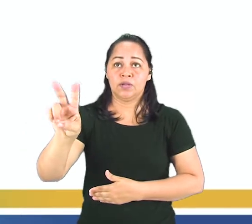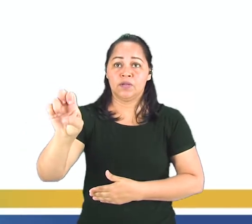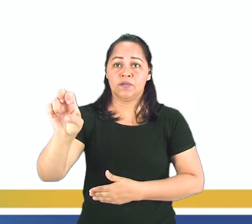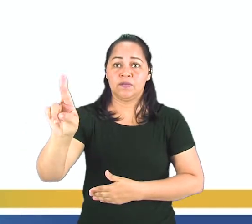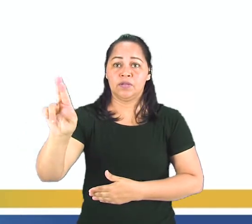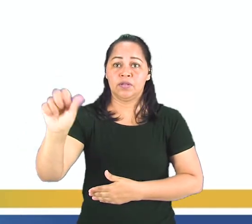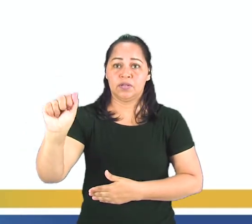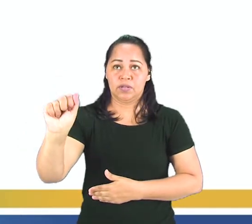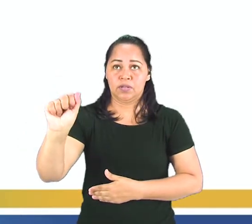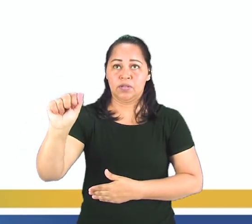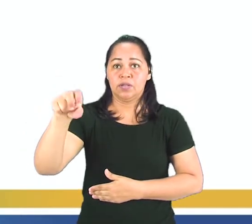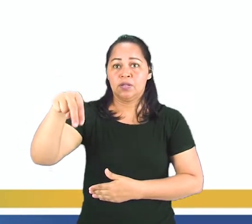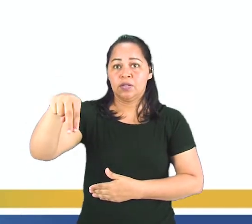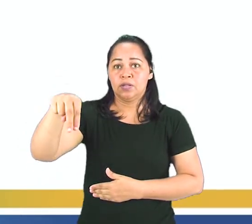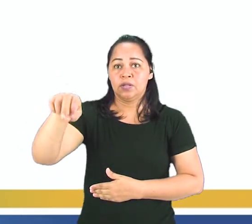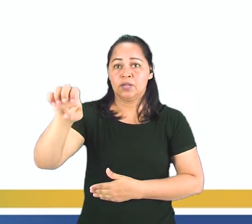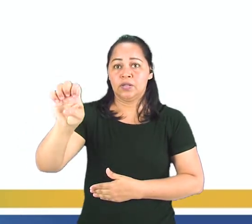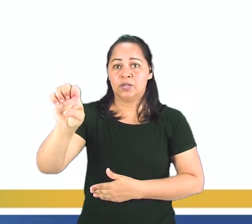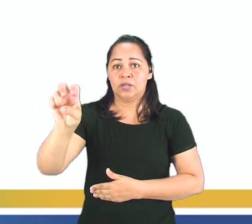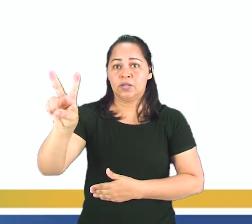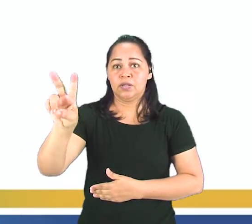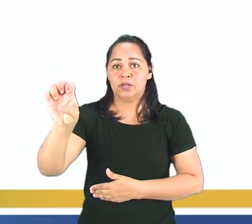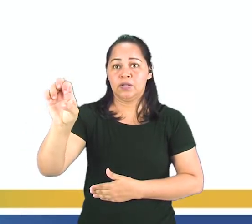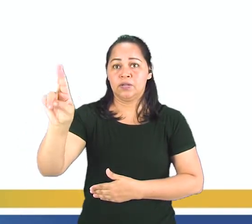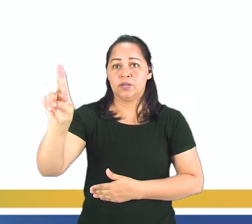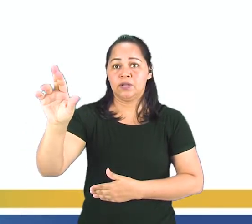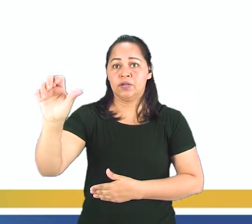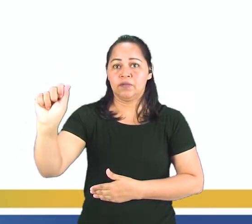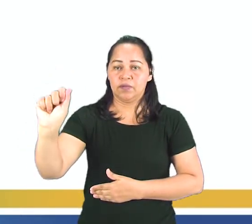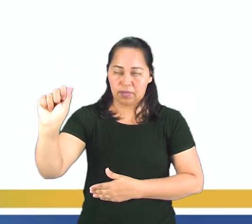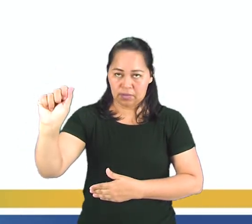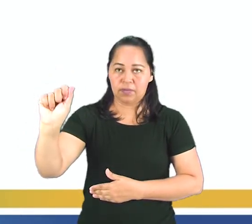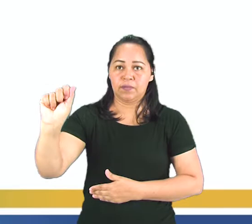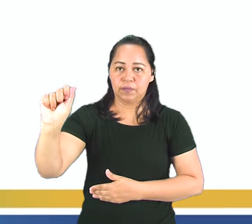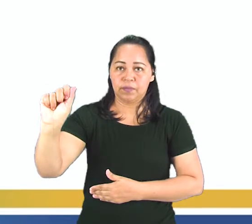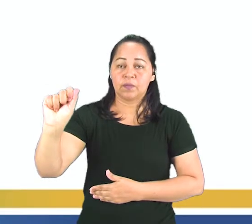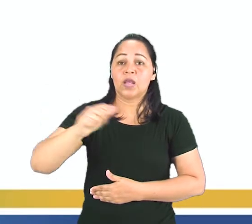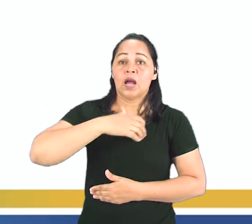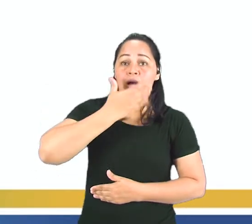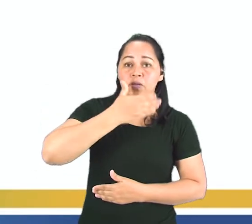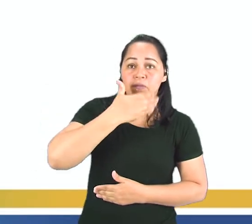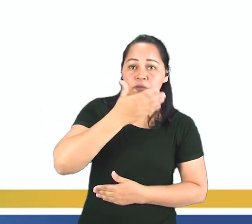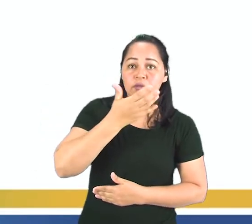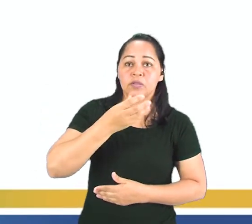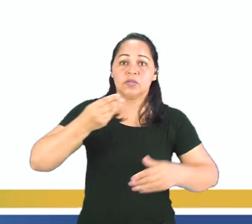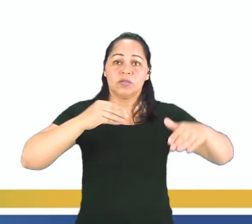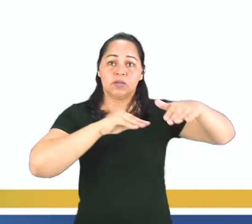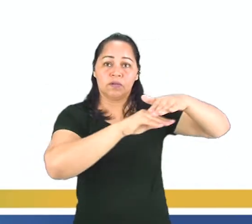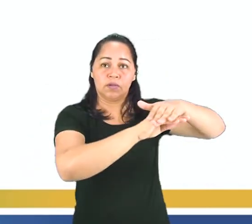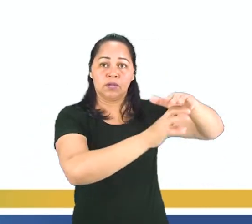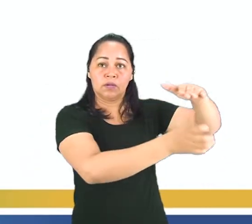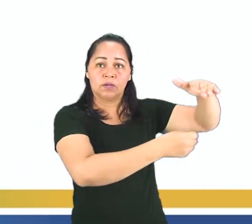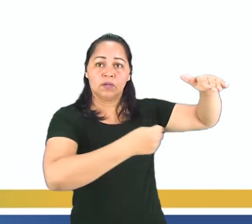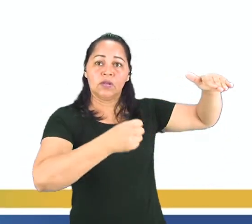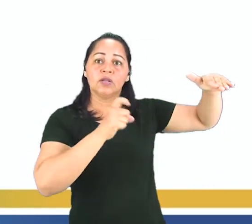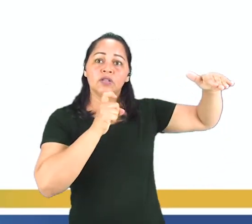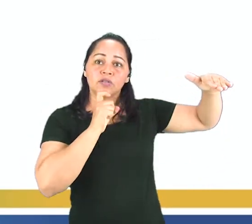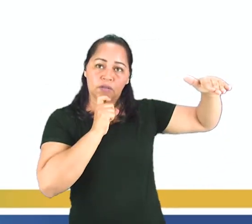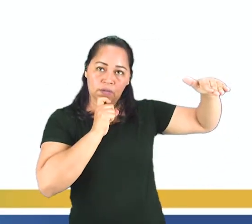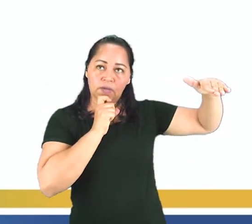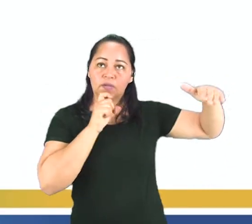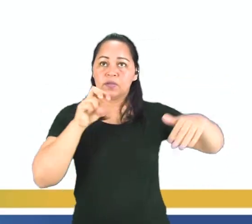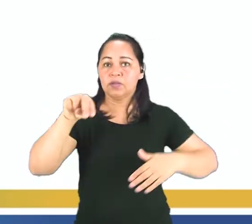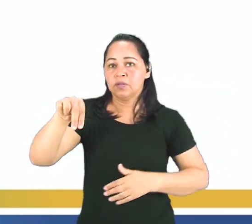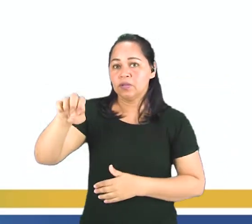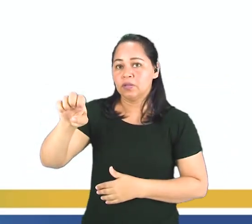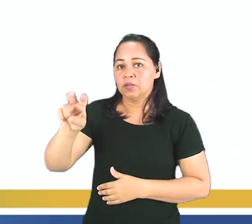la nevera. Leia conmigo, bien devagarzinho. Las frutas están en la nevera. Nevera